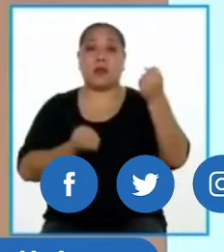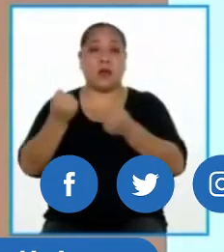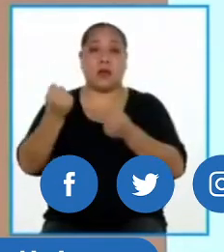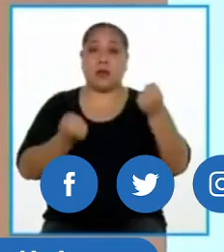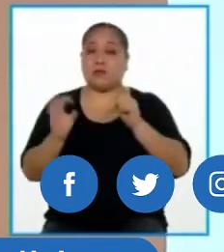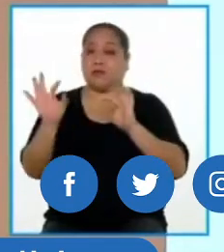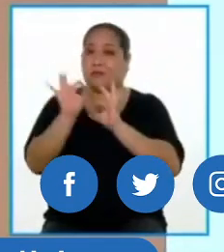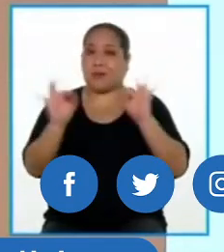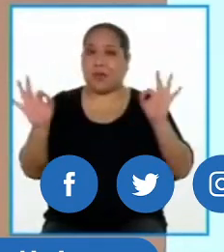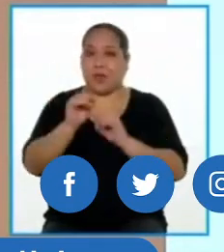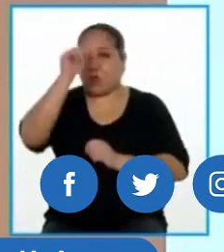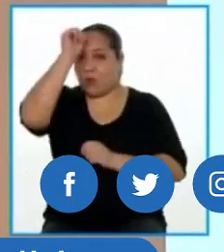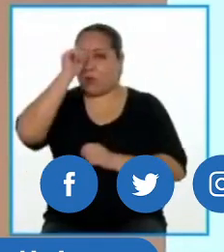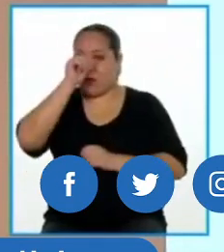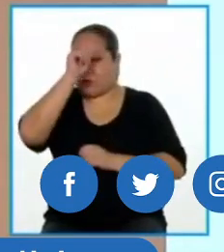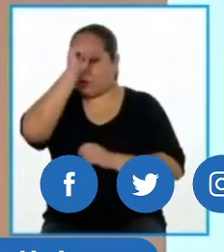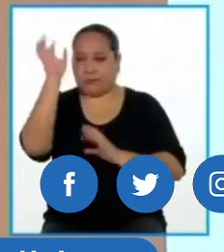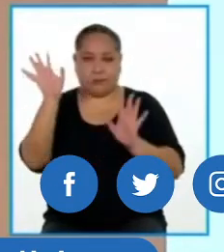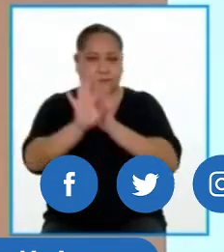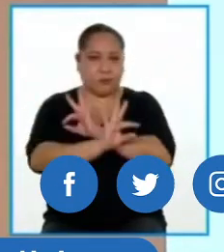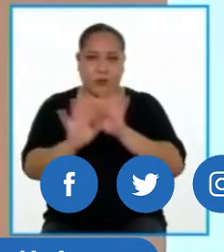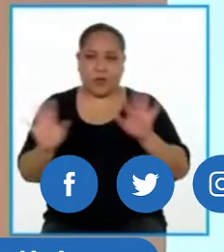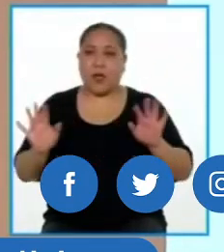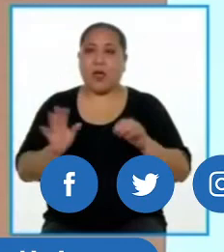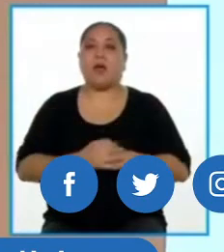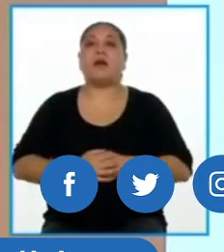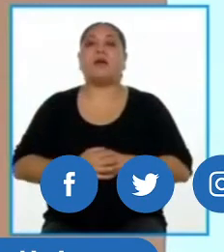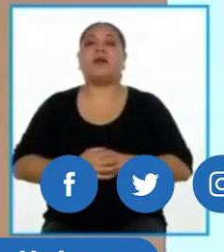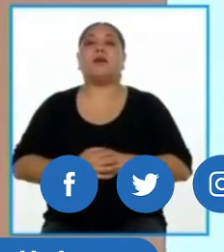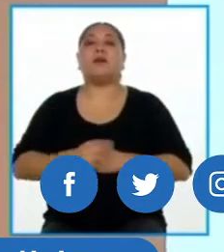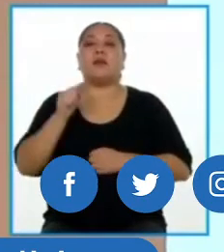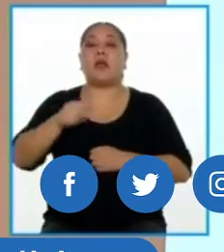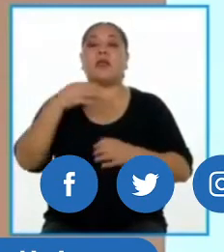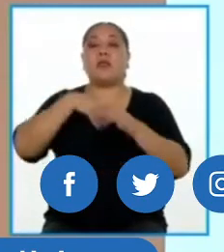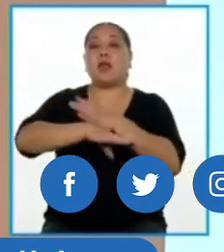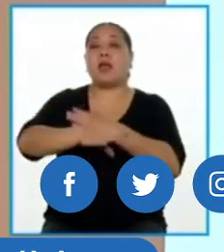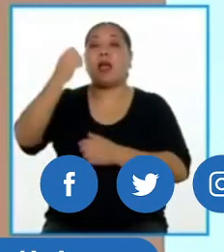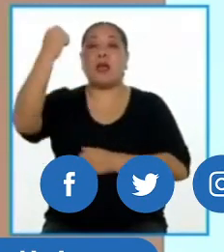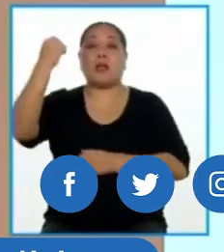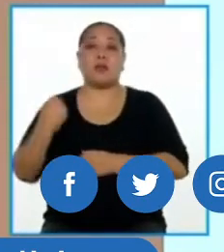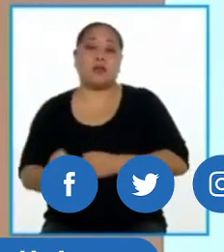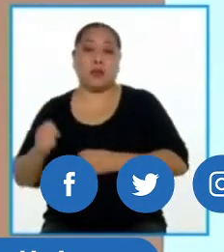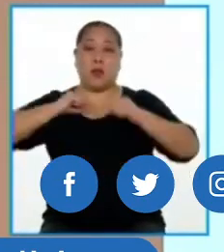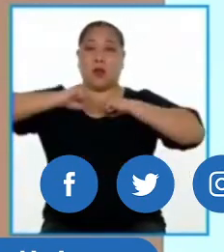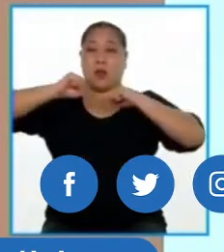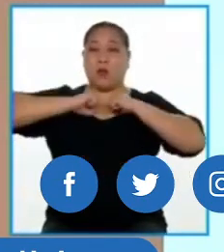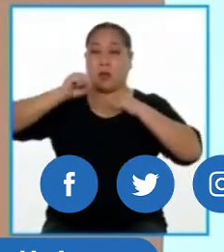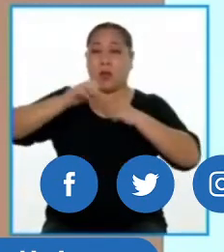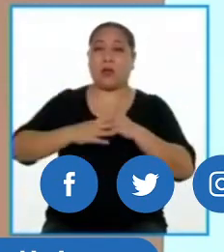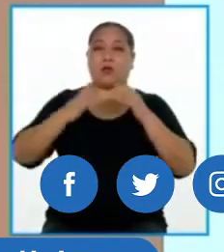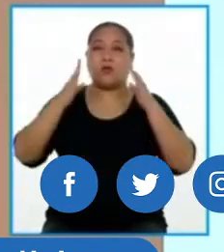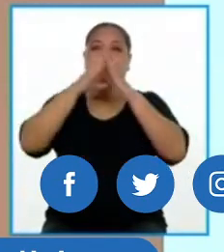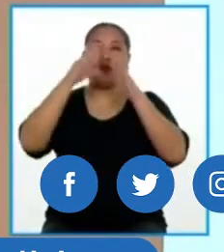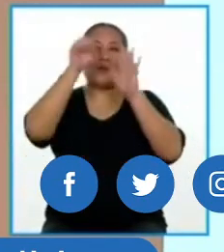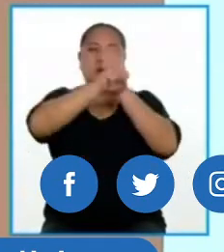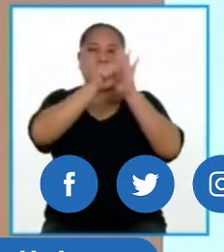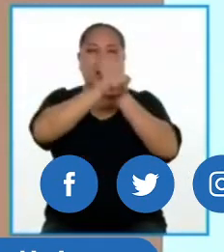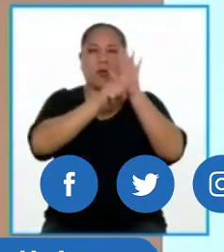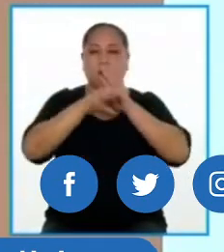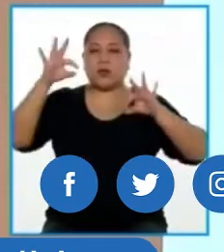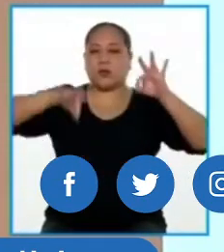vehicular los días domingo, aforos de casinos, gimnasios, cines, teatros,